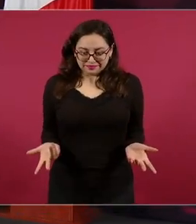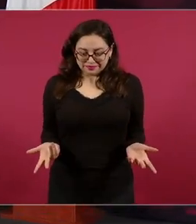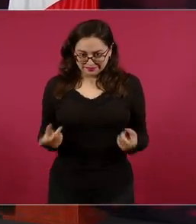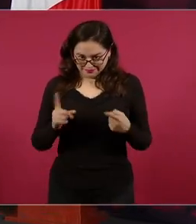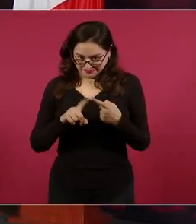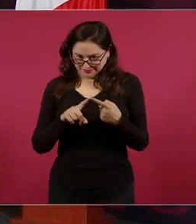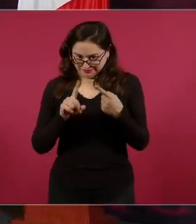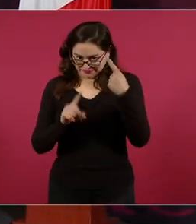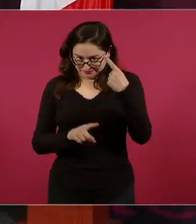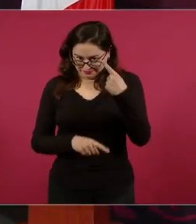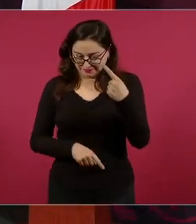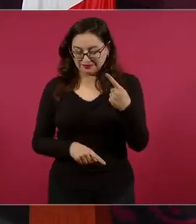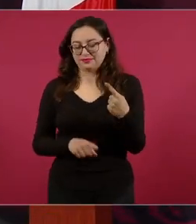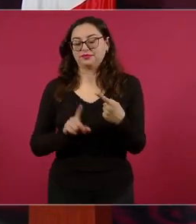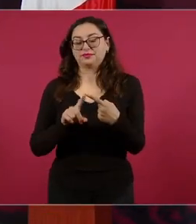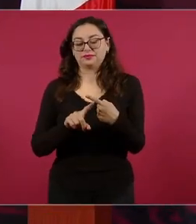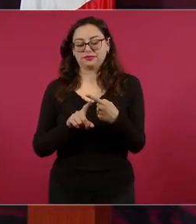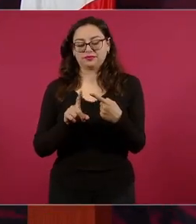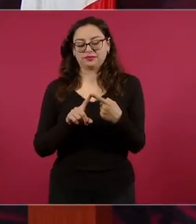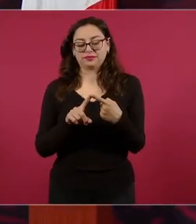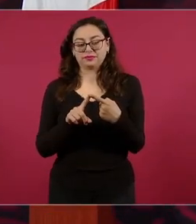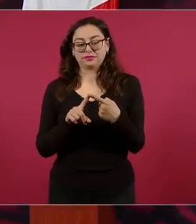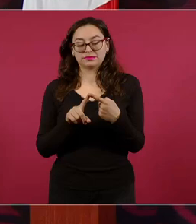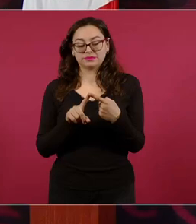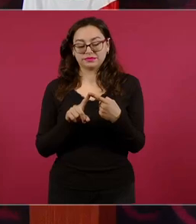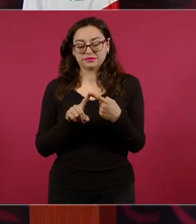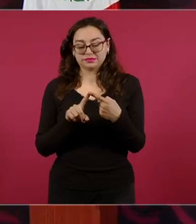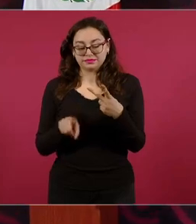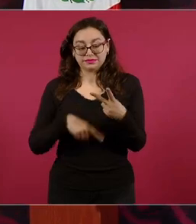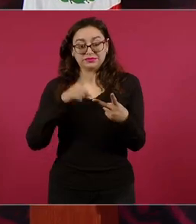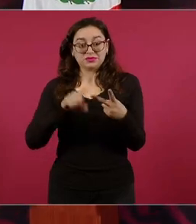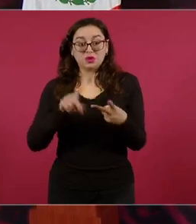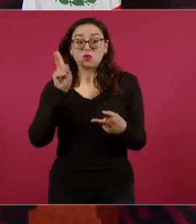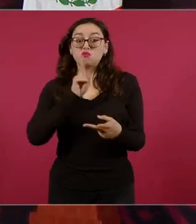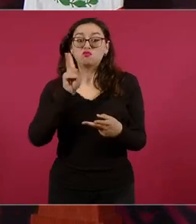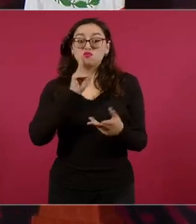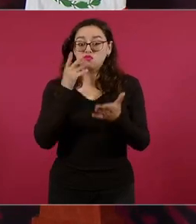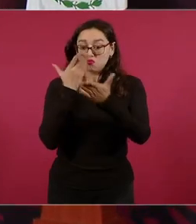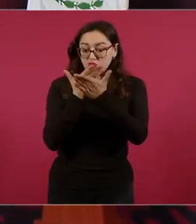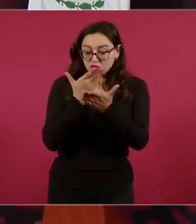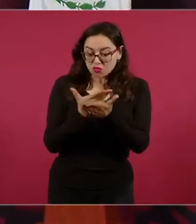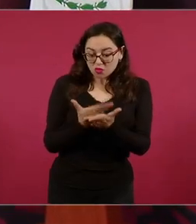muchas pruebas de fraude